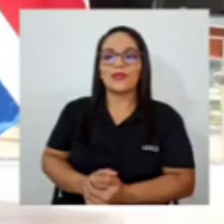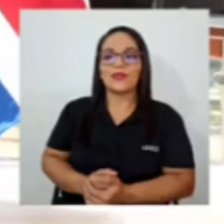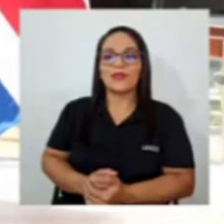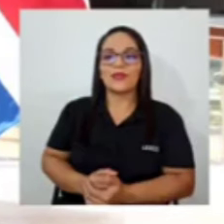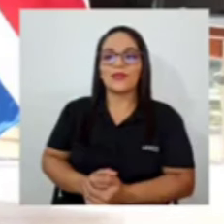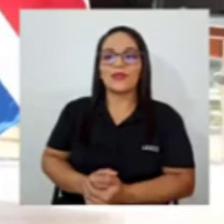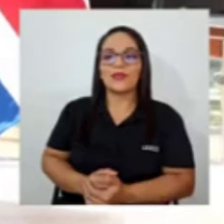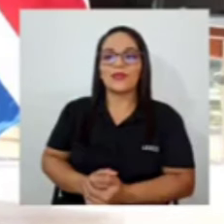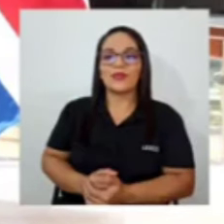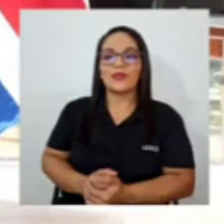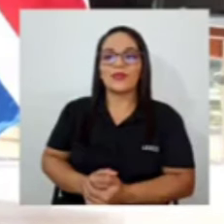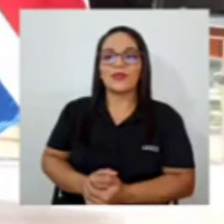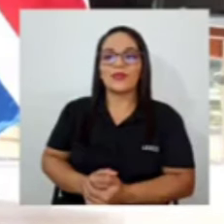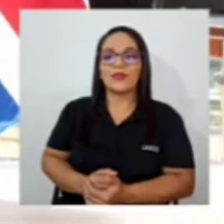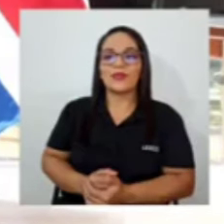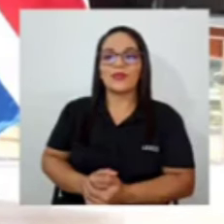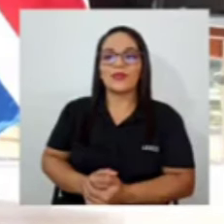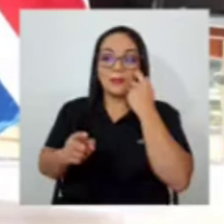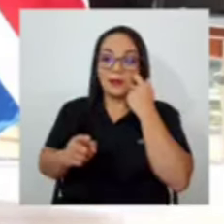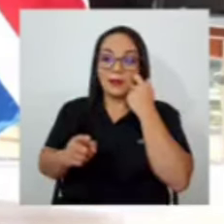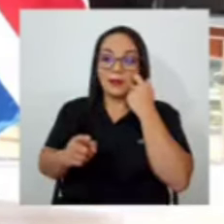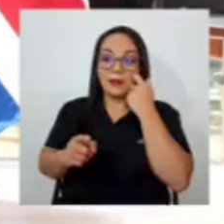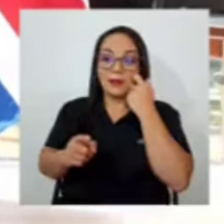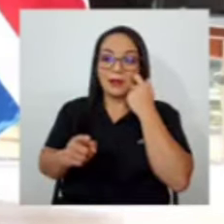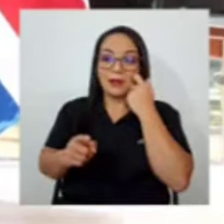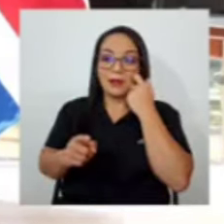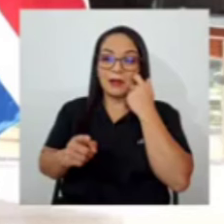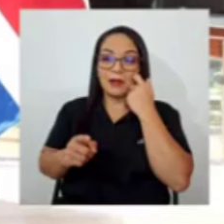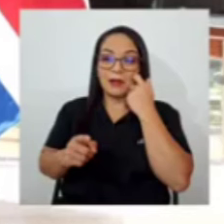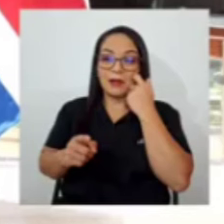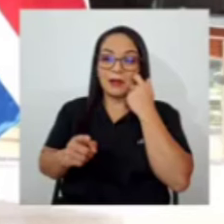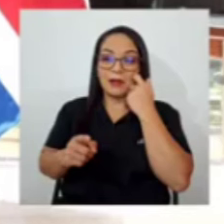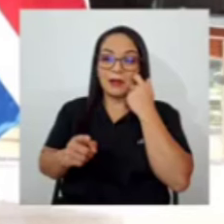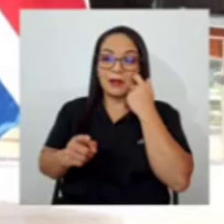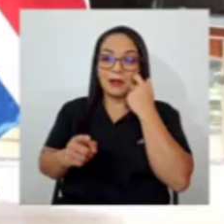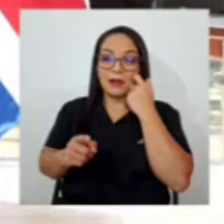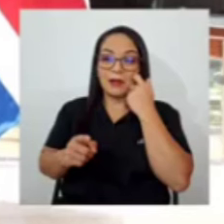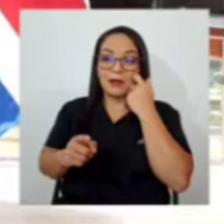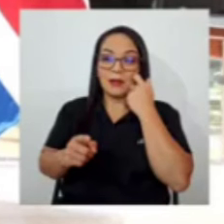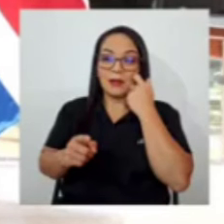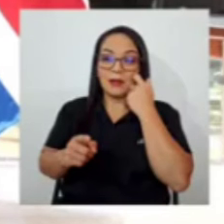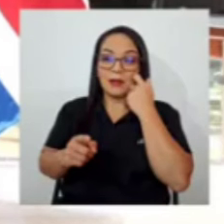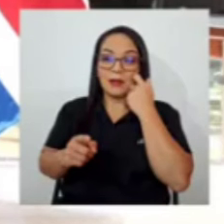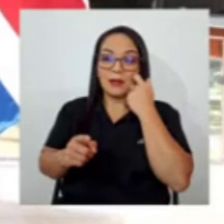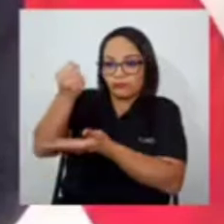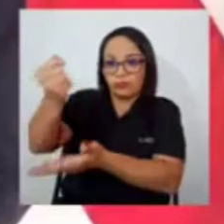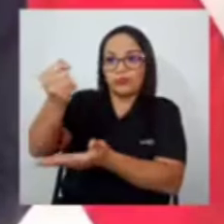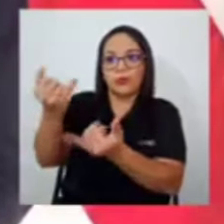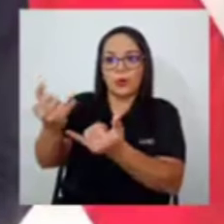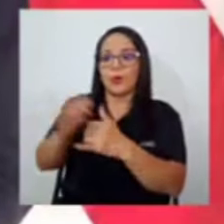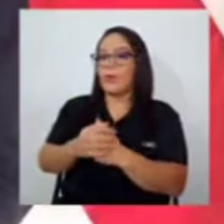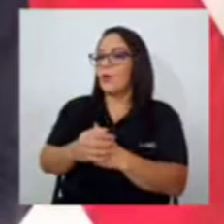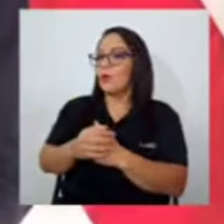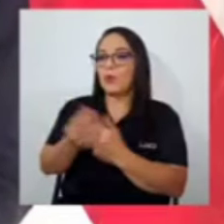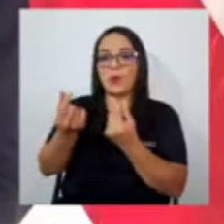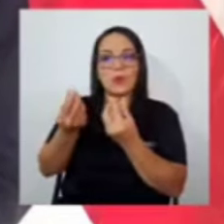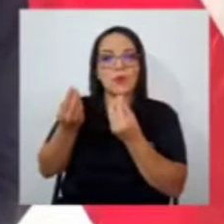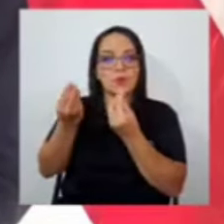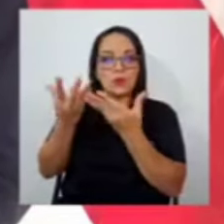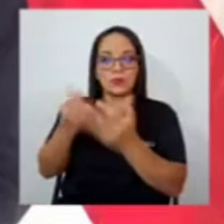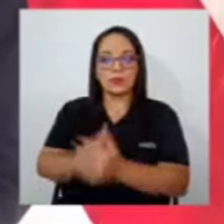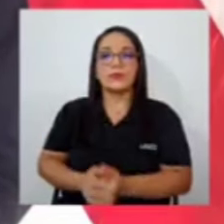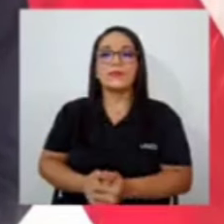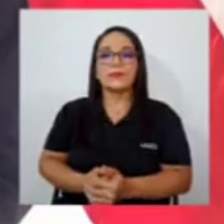sido capaz de generar el ICE para financiar este tipo de inversiones. Son montos espectaculares. ¿Eso es público o no?